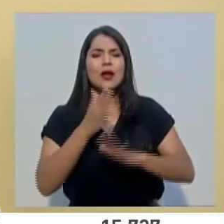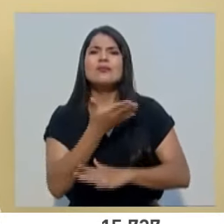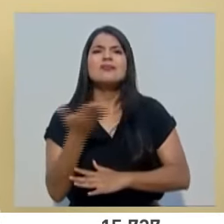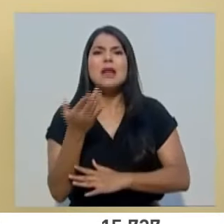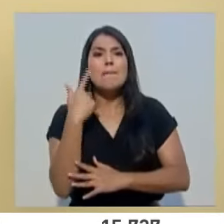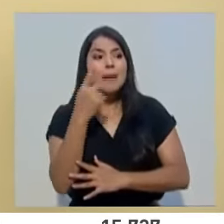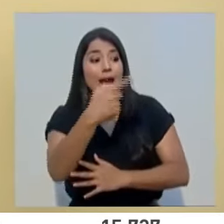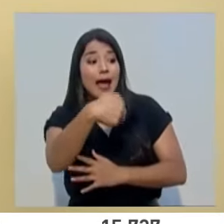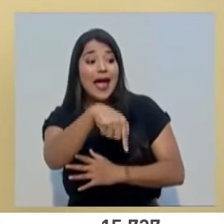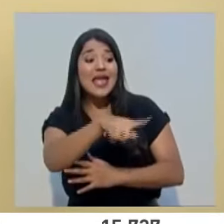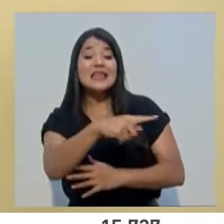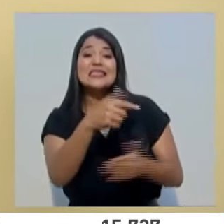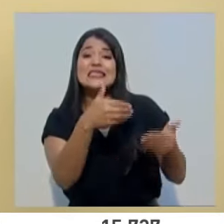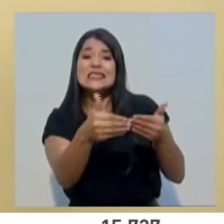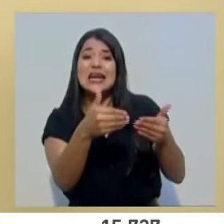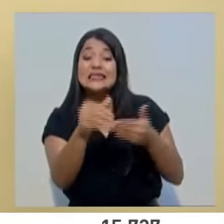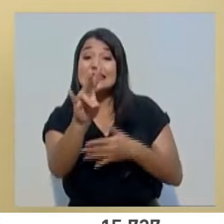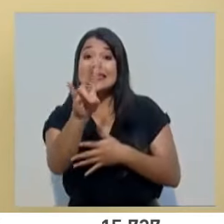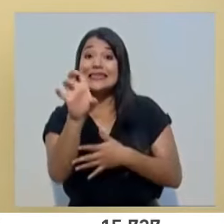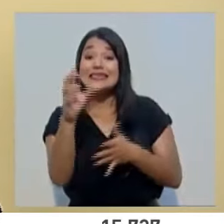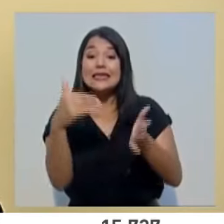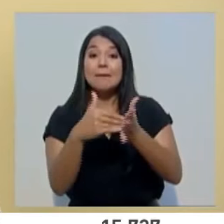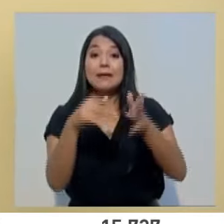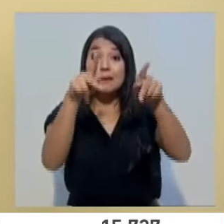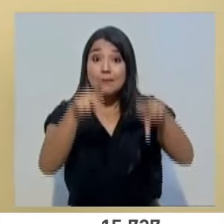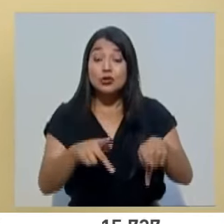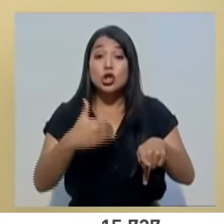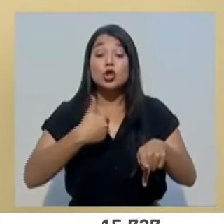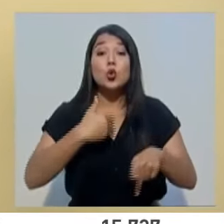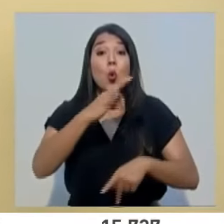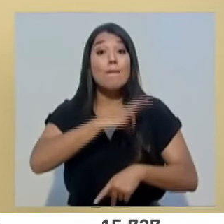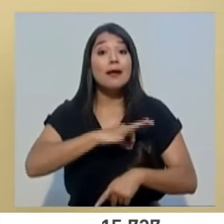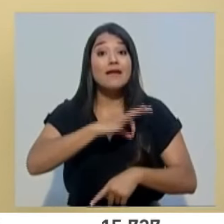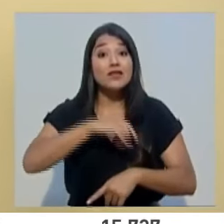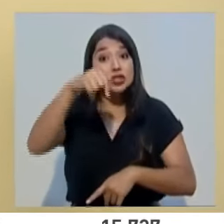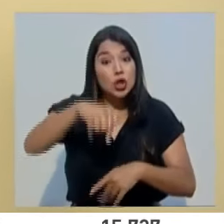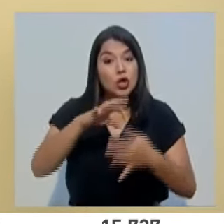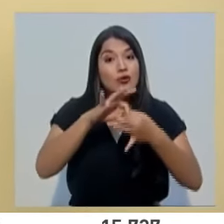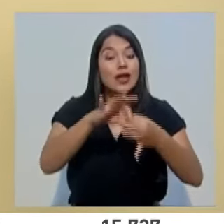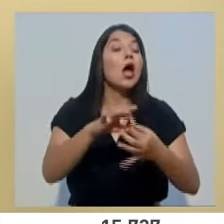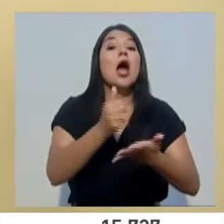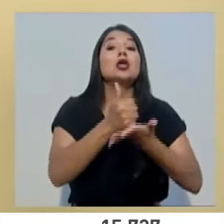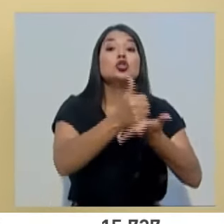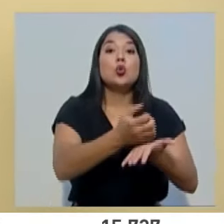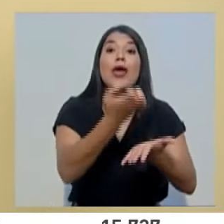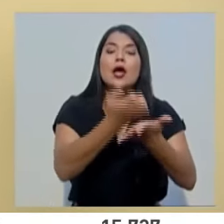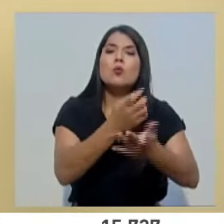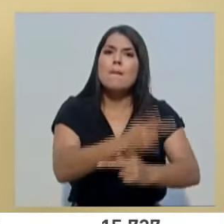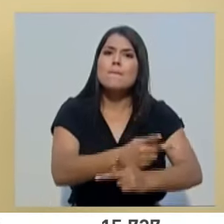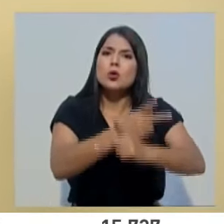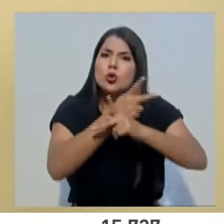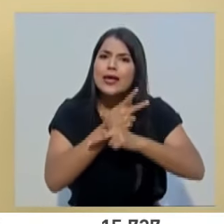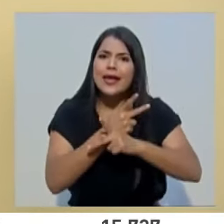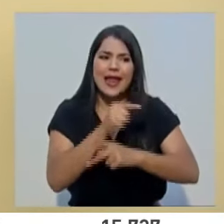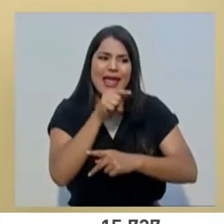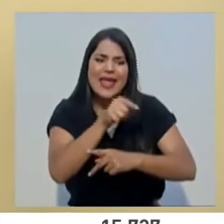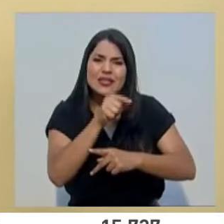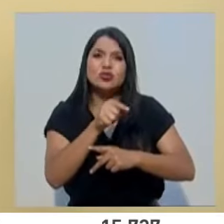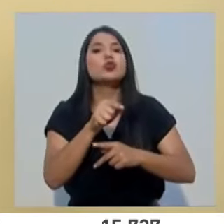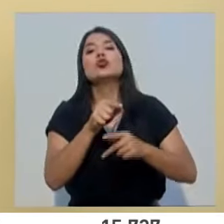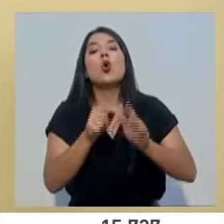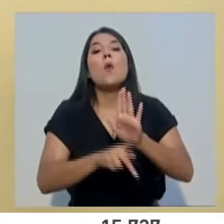estas casi 700 mil personas beneficiarias hoy del Bono Proteger, este es un instrumento de